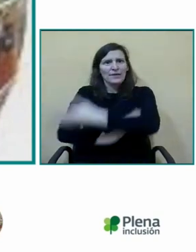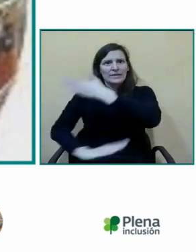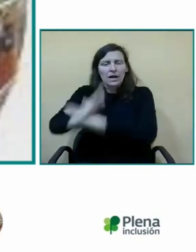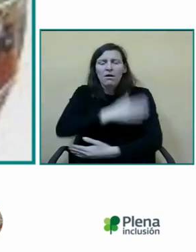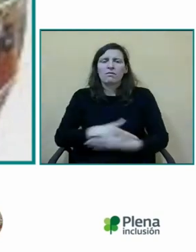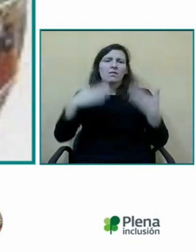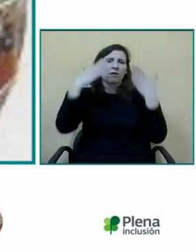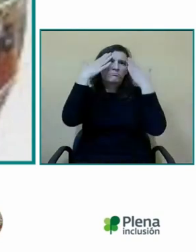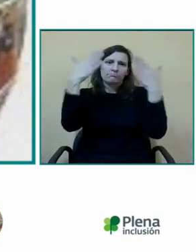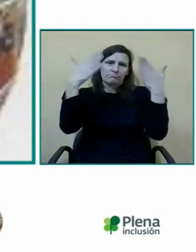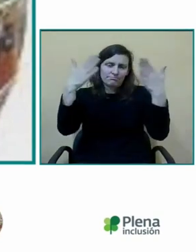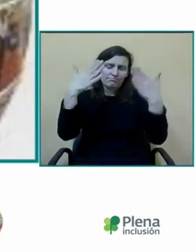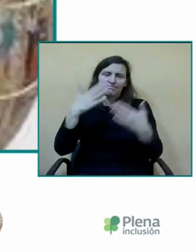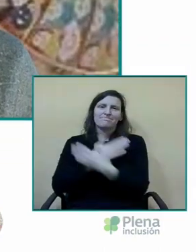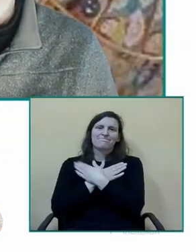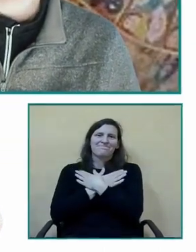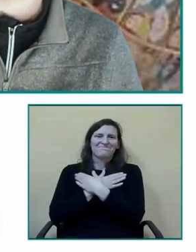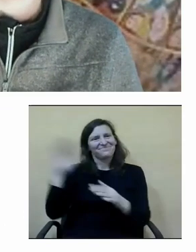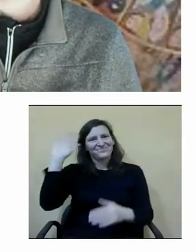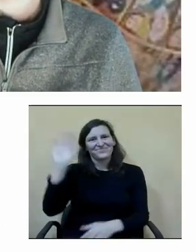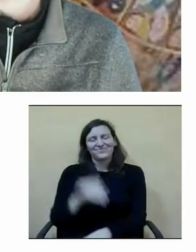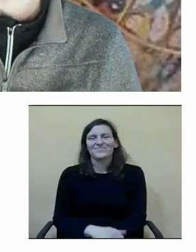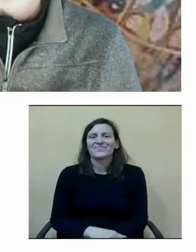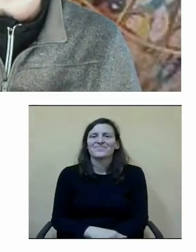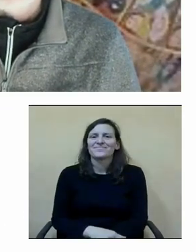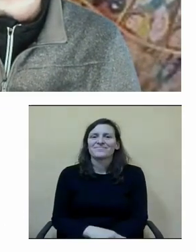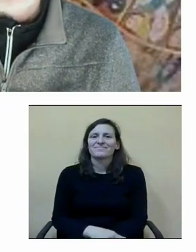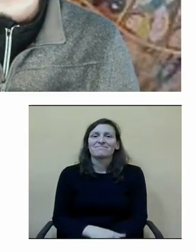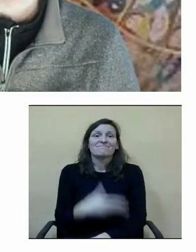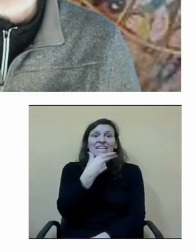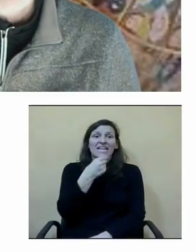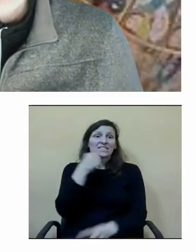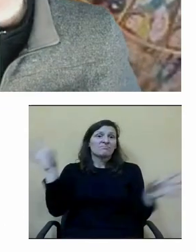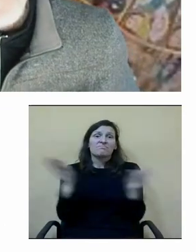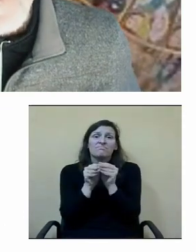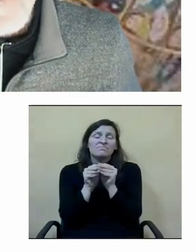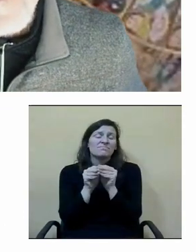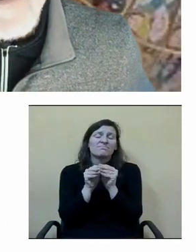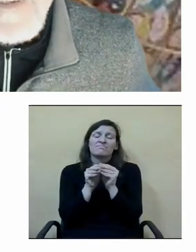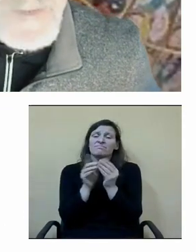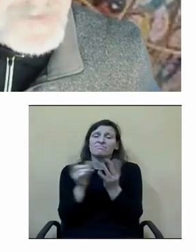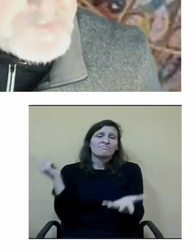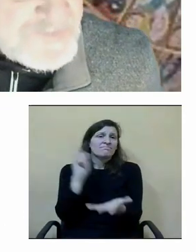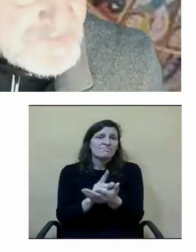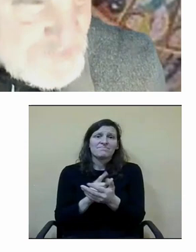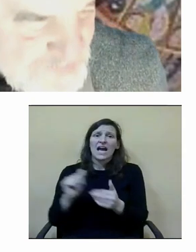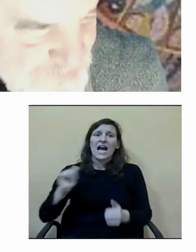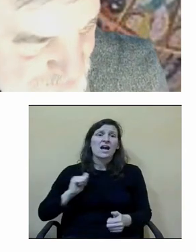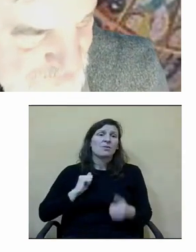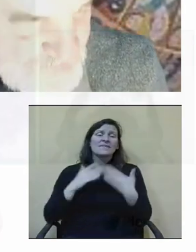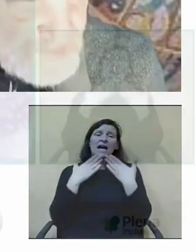hasta pronto te pasa gracias voy yo solamente cerrar dando la gracia de nuevo antes de finalizar